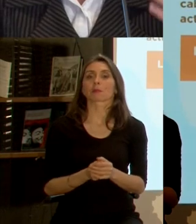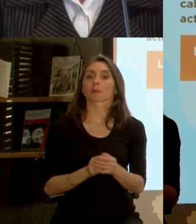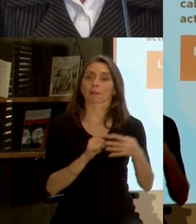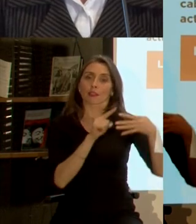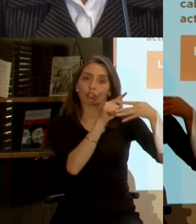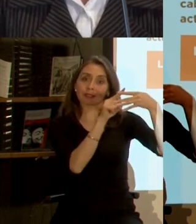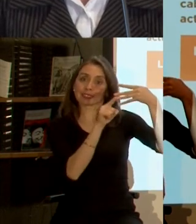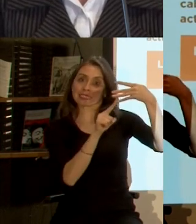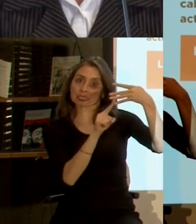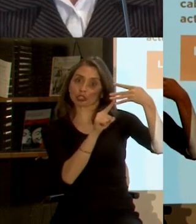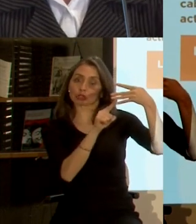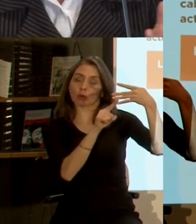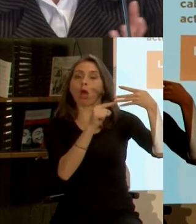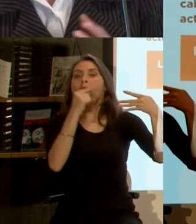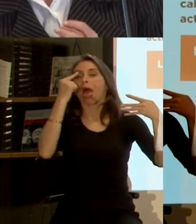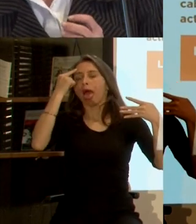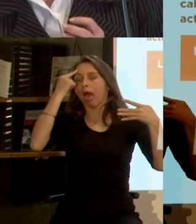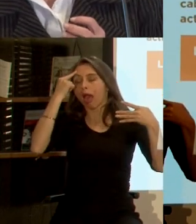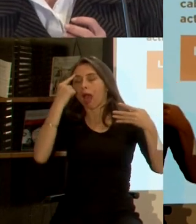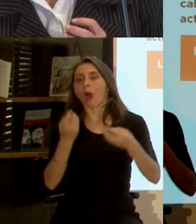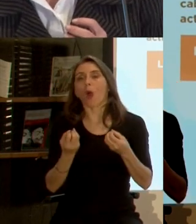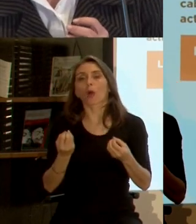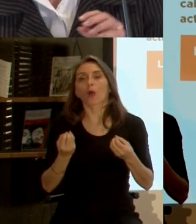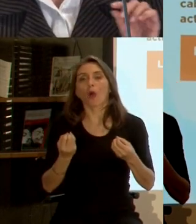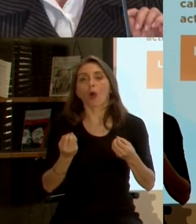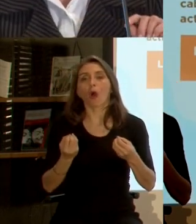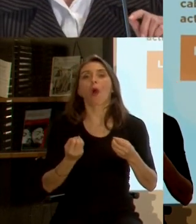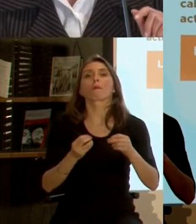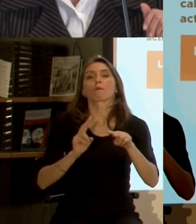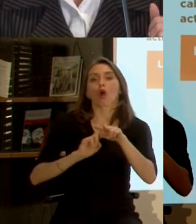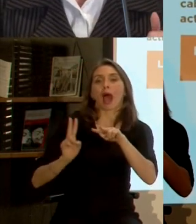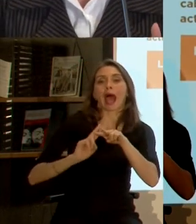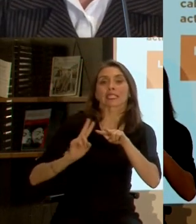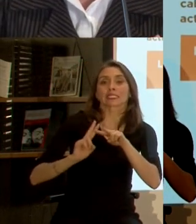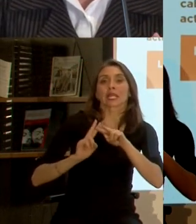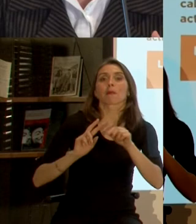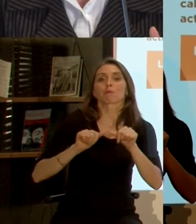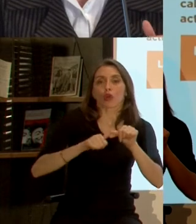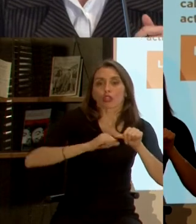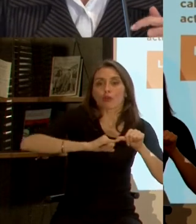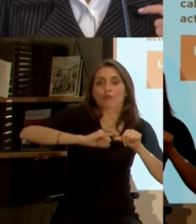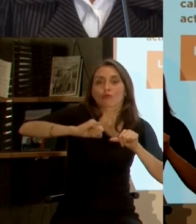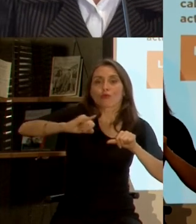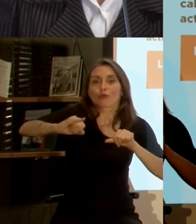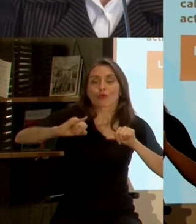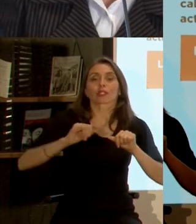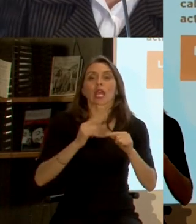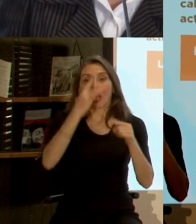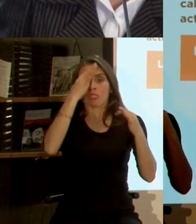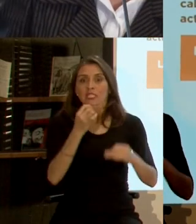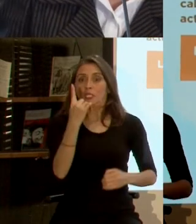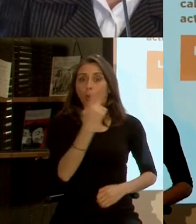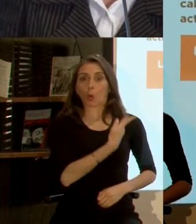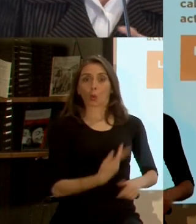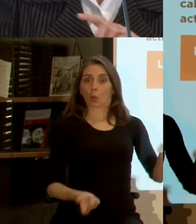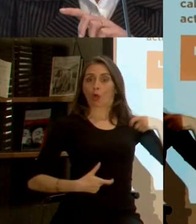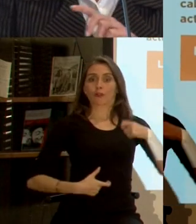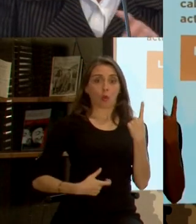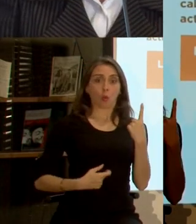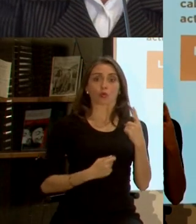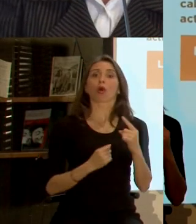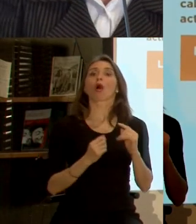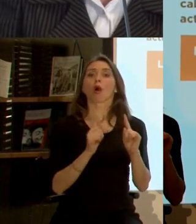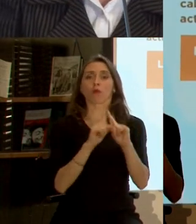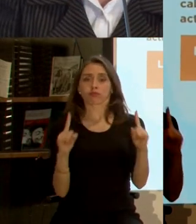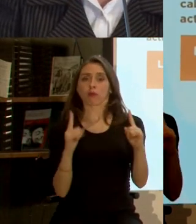a pensar y cómo se construye la sostenibilidad esa no es una decisión de un gobierno no es de un proyecto de cuatro años